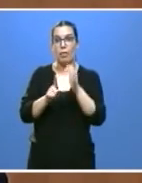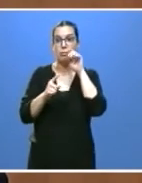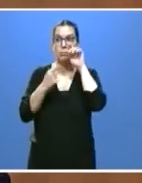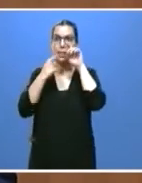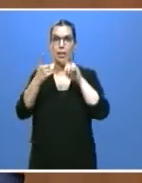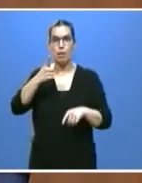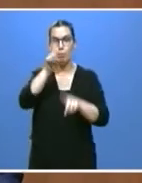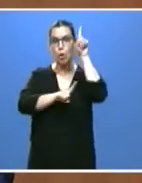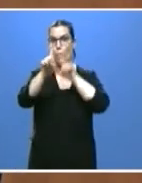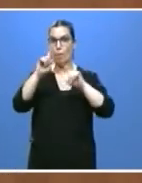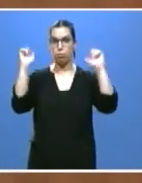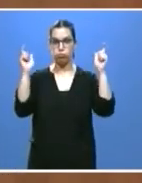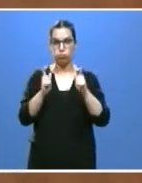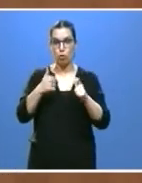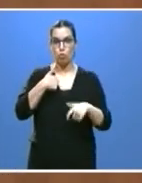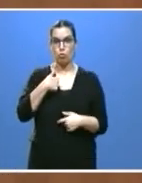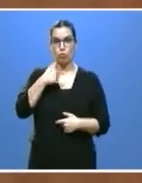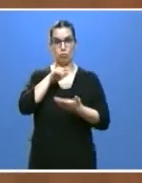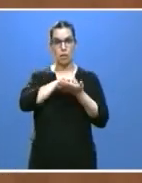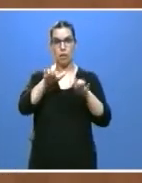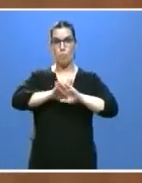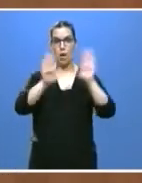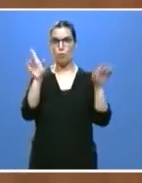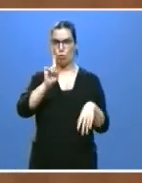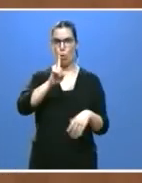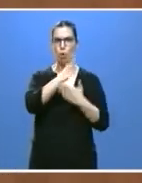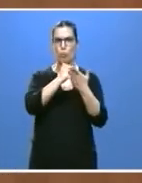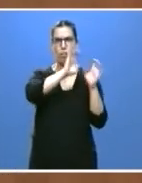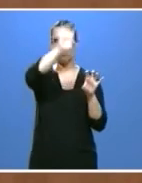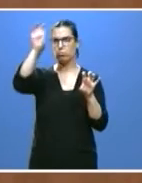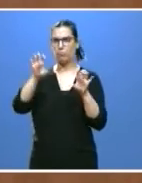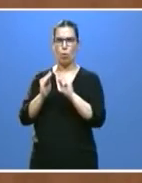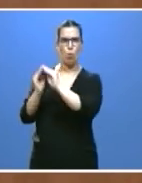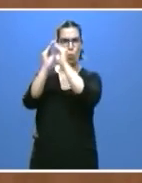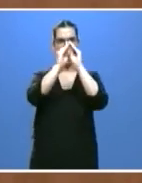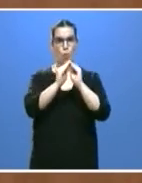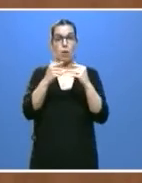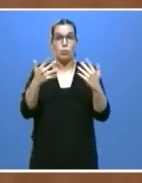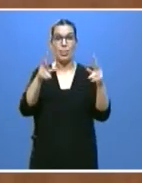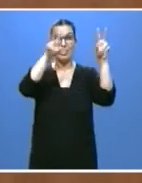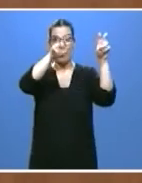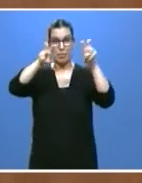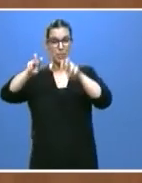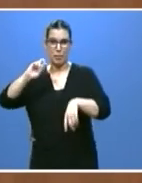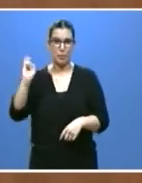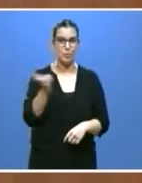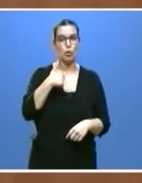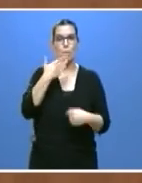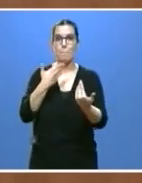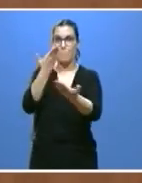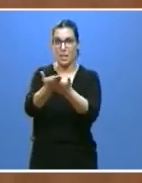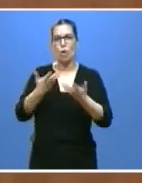compartimos muchas comunidades autónomas por ello como en tantos otros temas pido y ofrezco